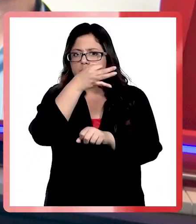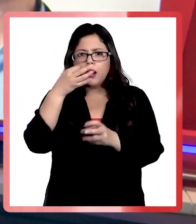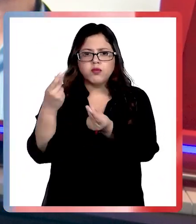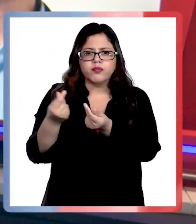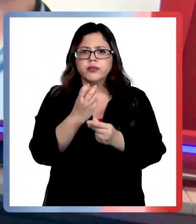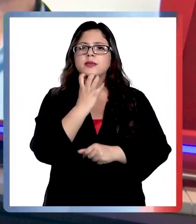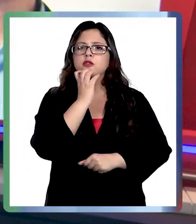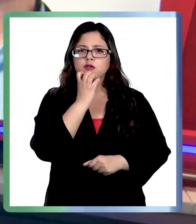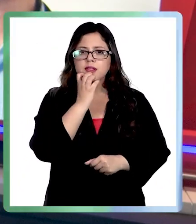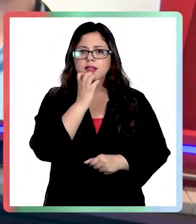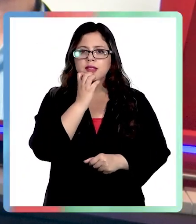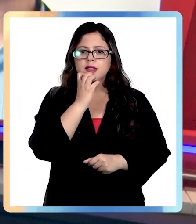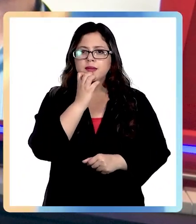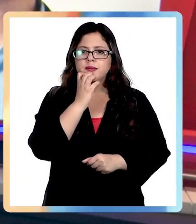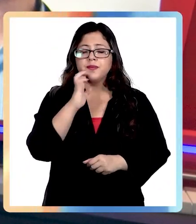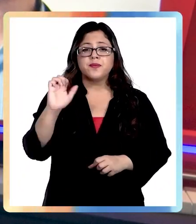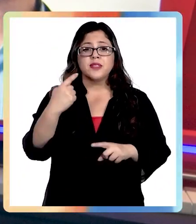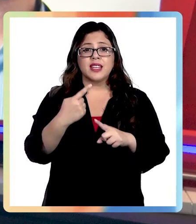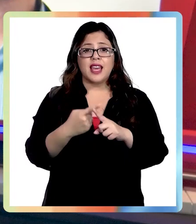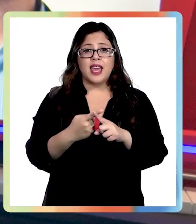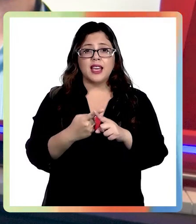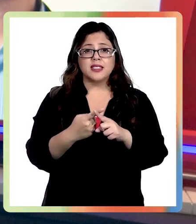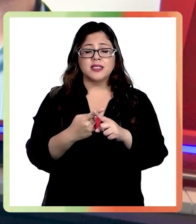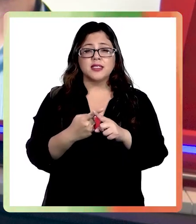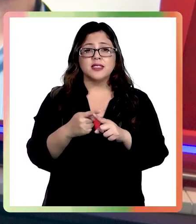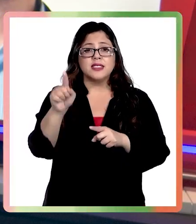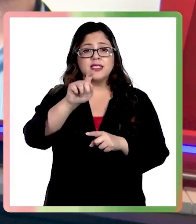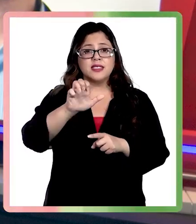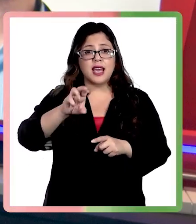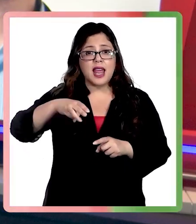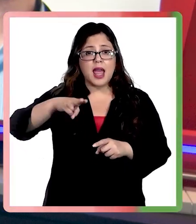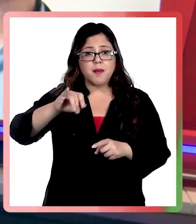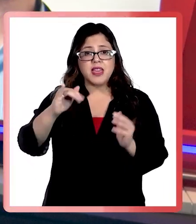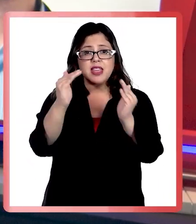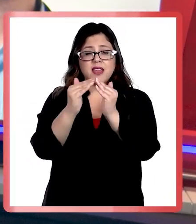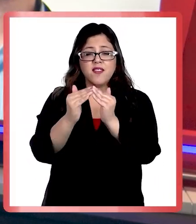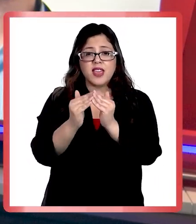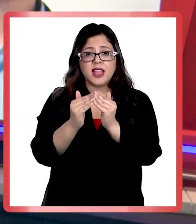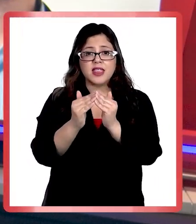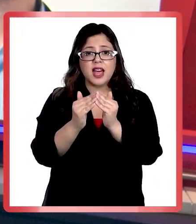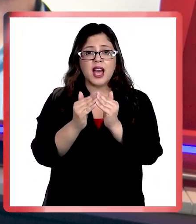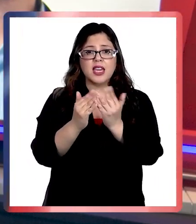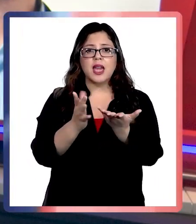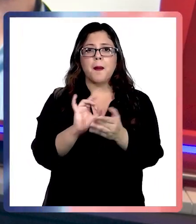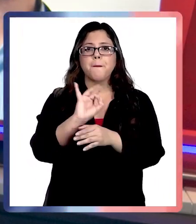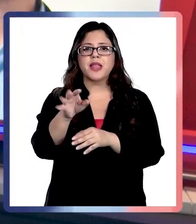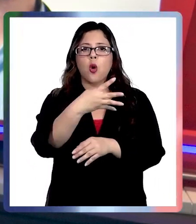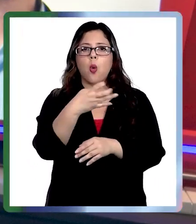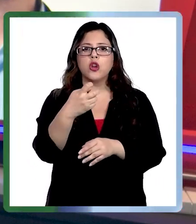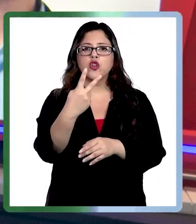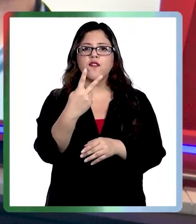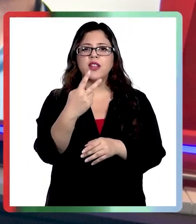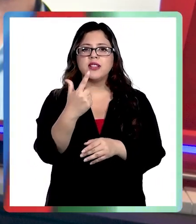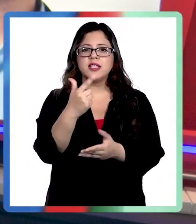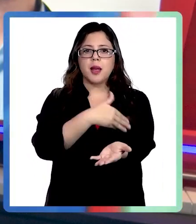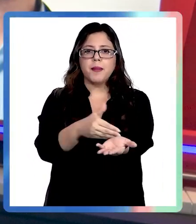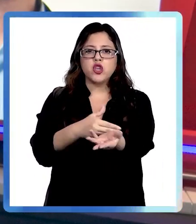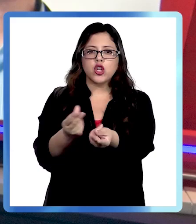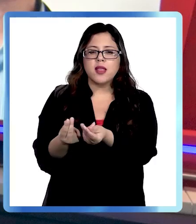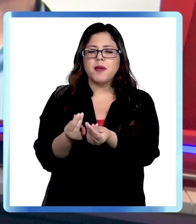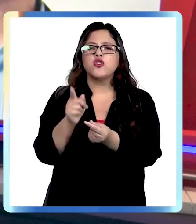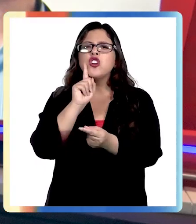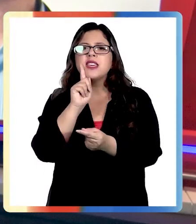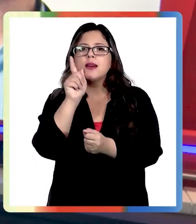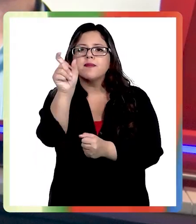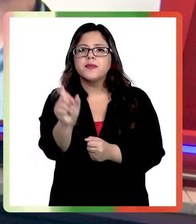en Antofagasta. El entonces Seremi de Vivienda Carlos Contreras entregó casi 427 millones de pesos a Daniel Andrade,